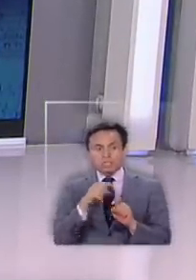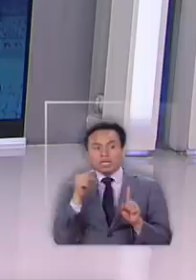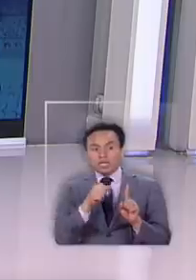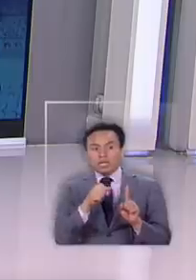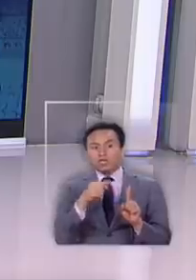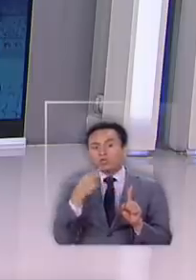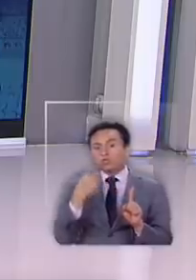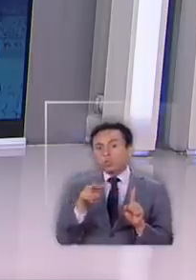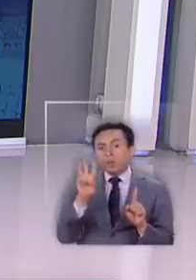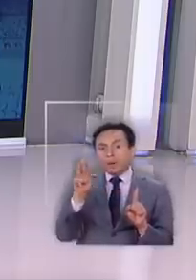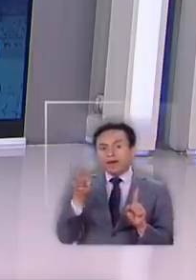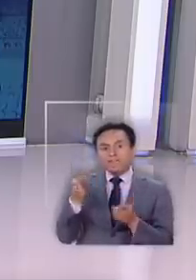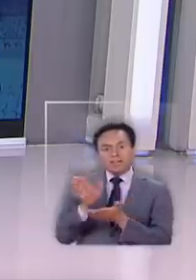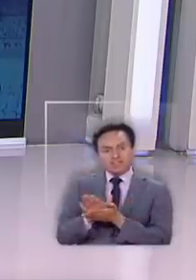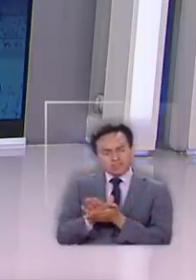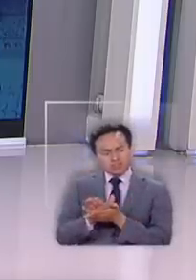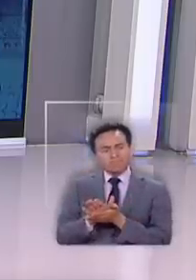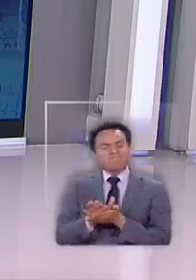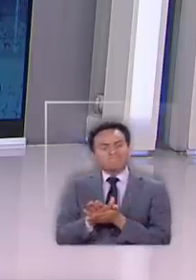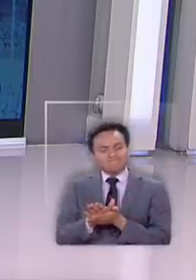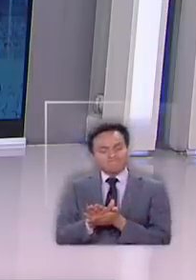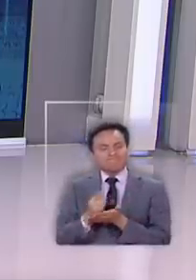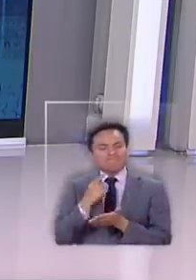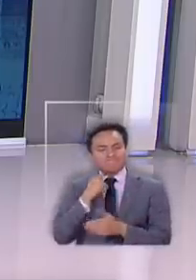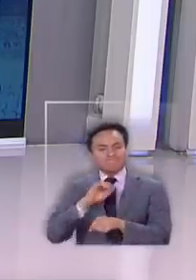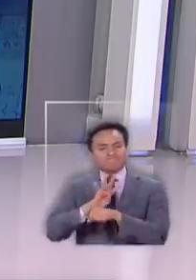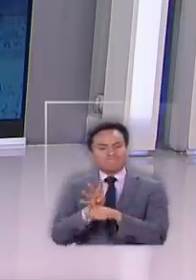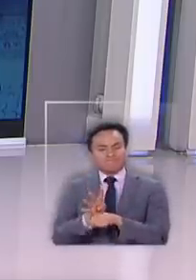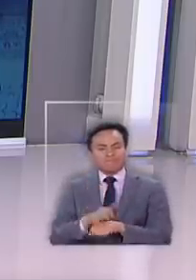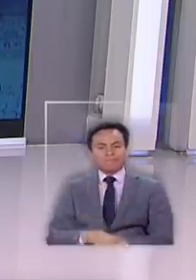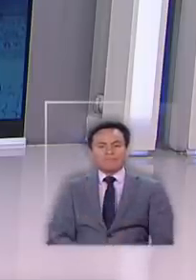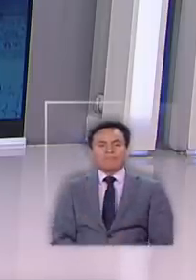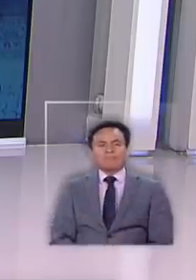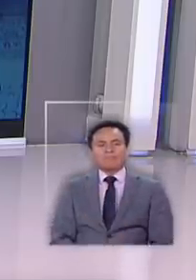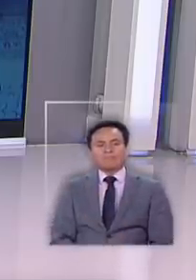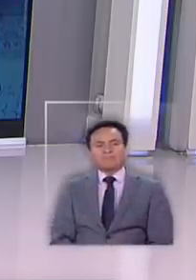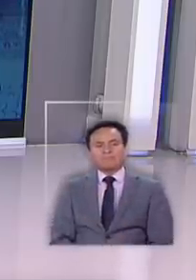falleció su madre víctima del COVID-19